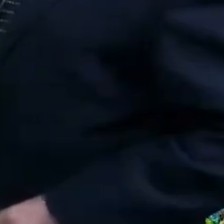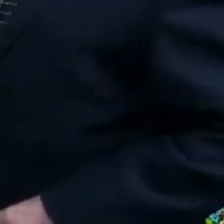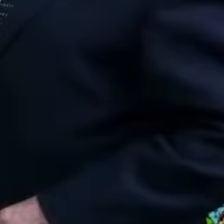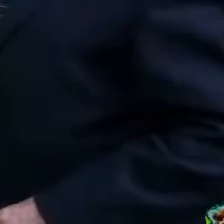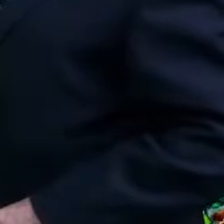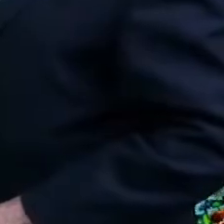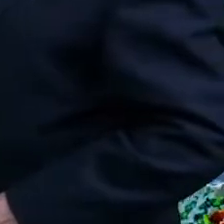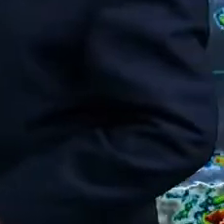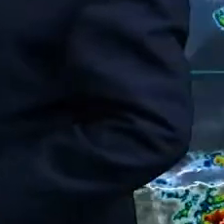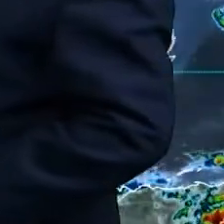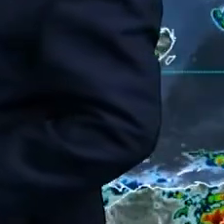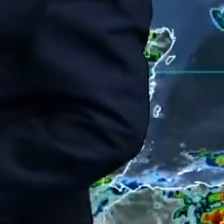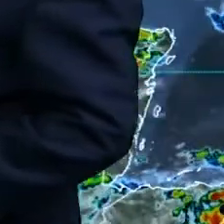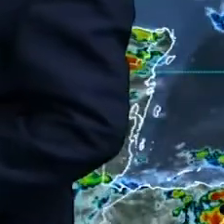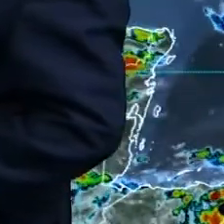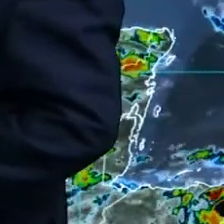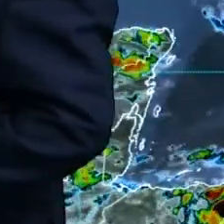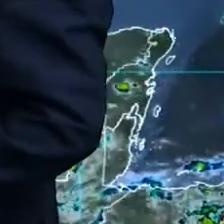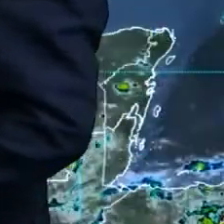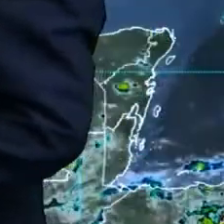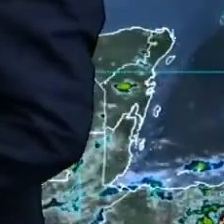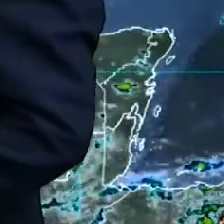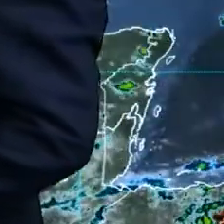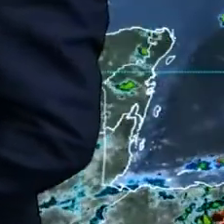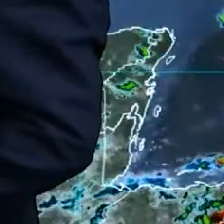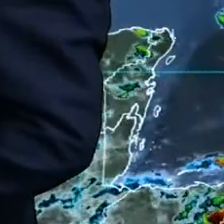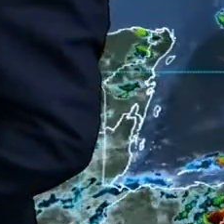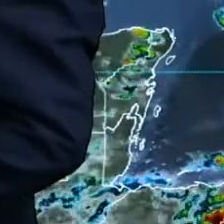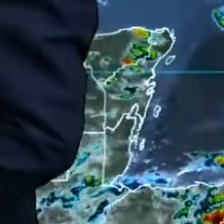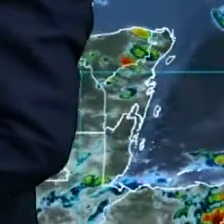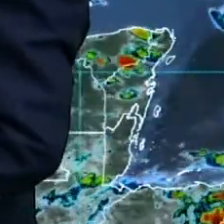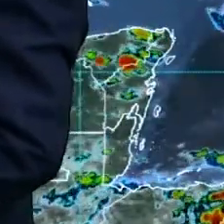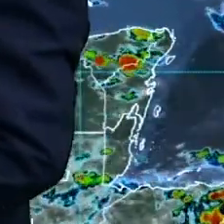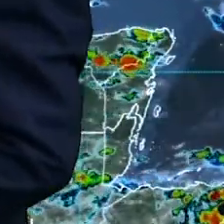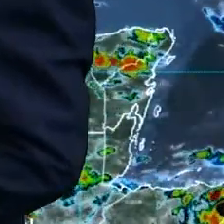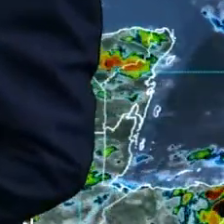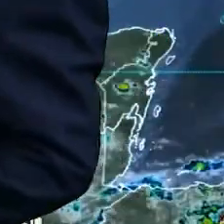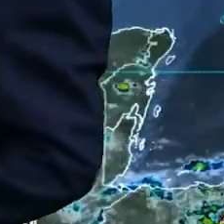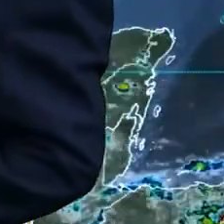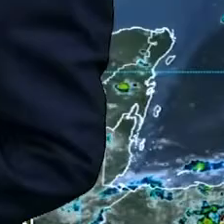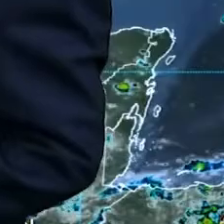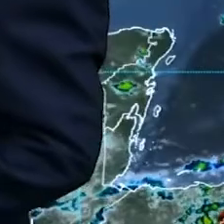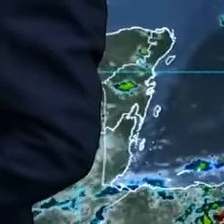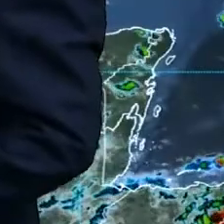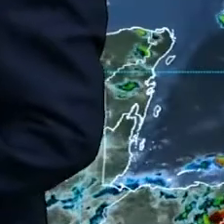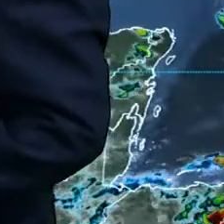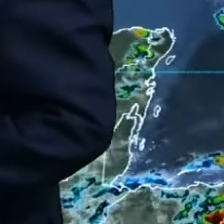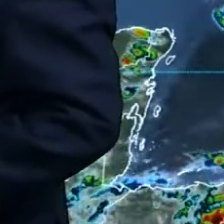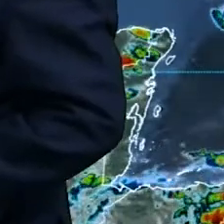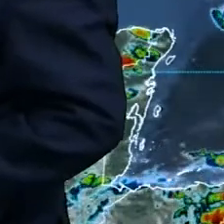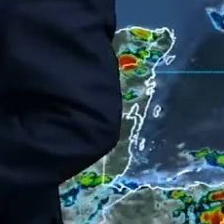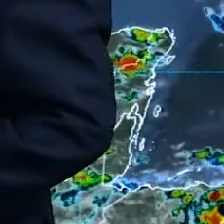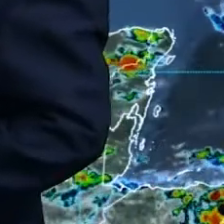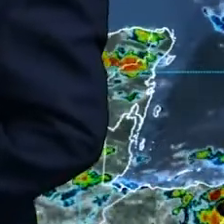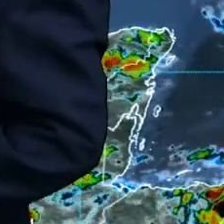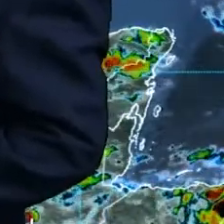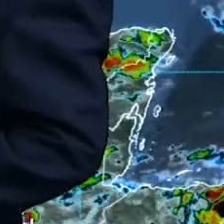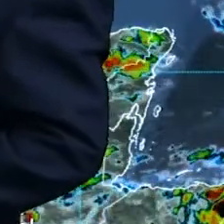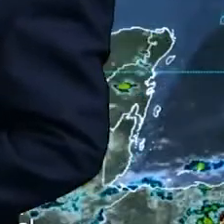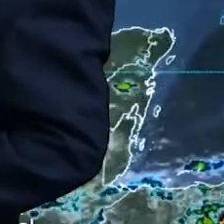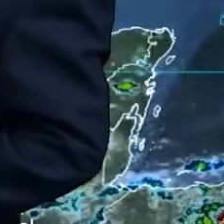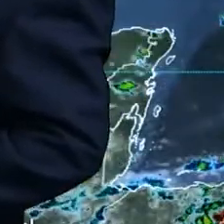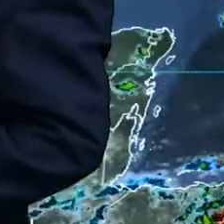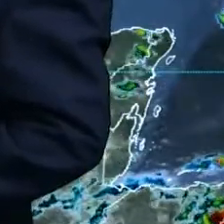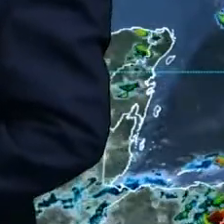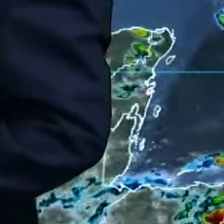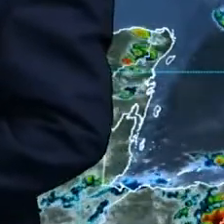del país, moderada fuerte, actividad eléctrica, caída de granizo, los estados del norte, cielo de medio nublado a nublado, con precipitaciones fuertes en